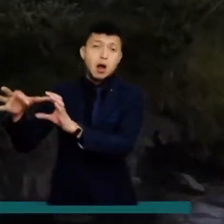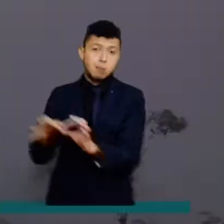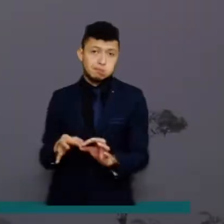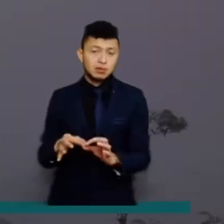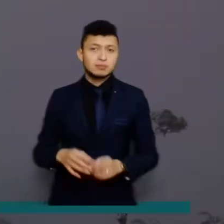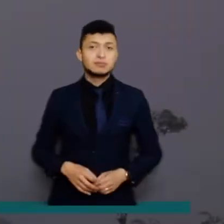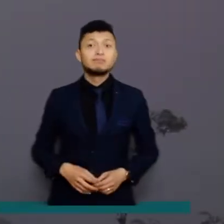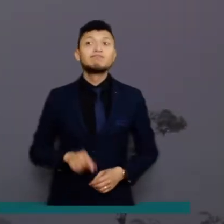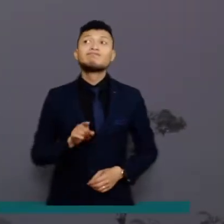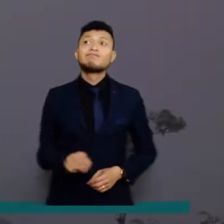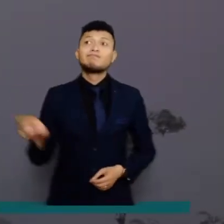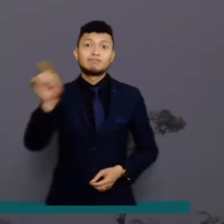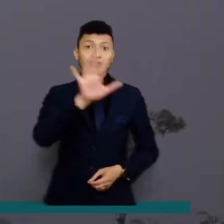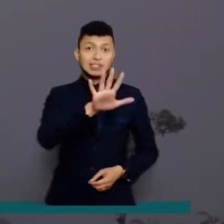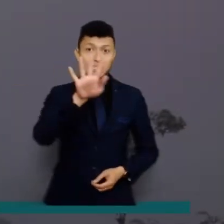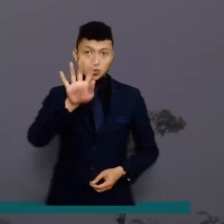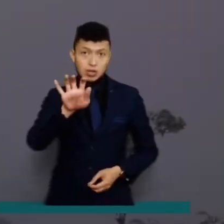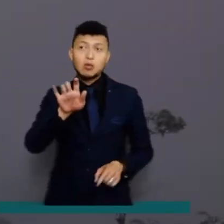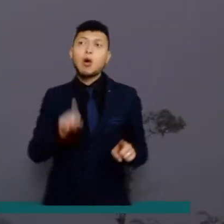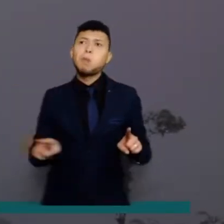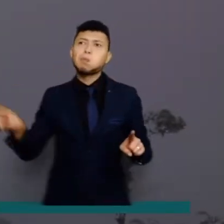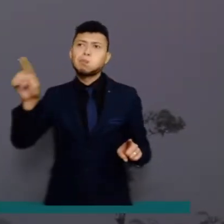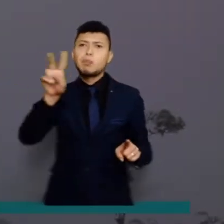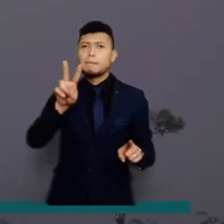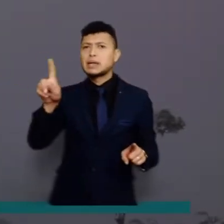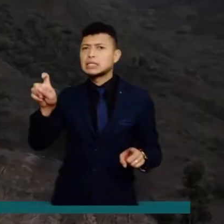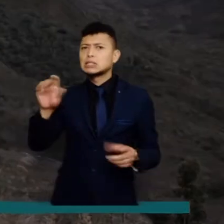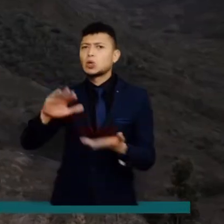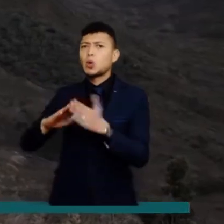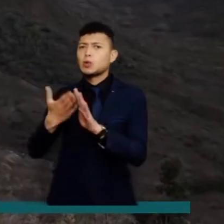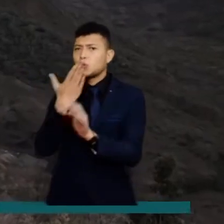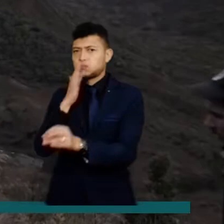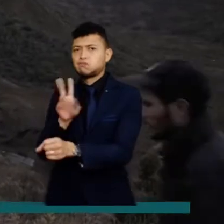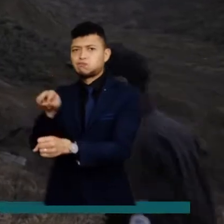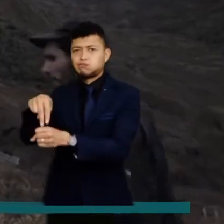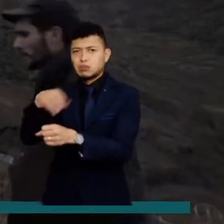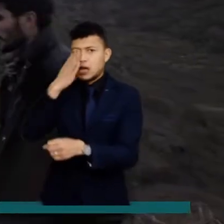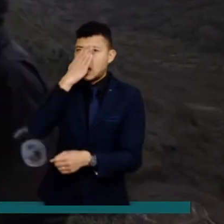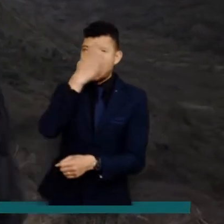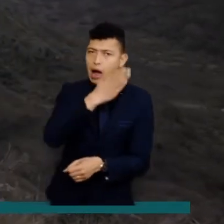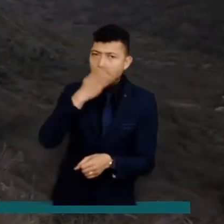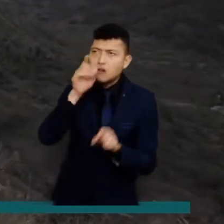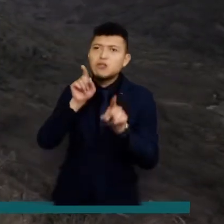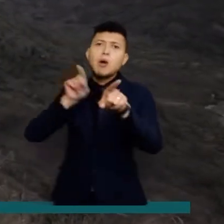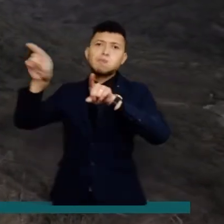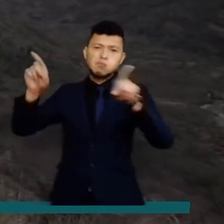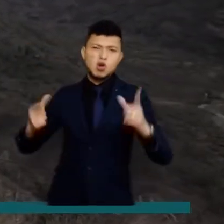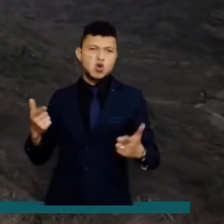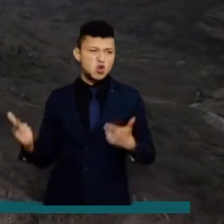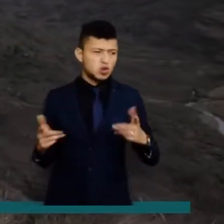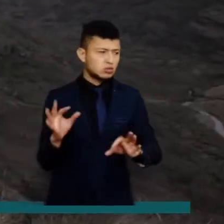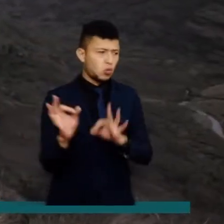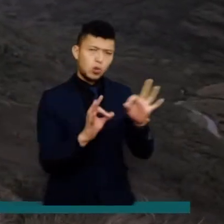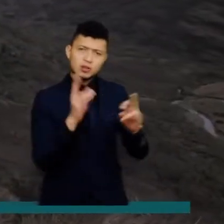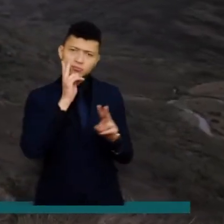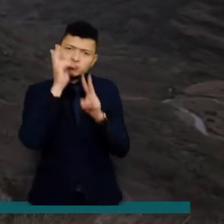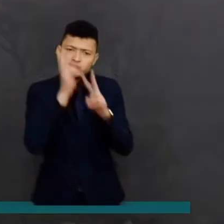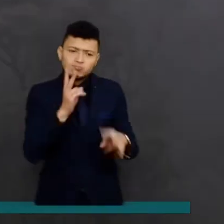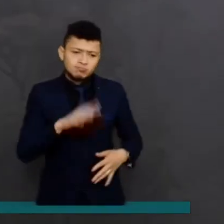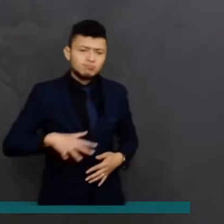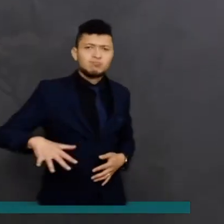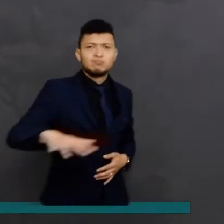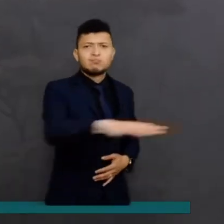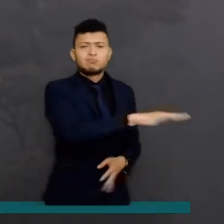naturales, 26 cuentan con la presencia de comunidades indígenas y afrodescendientes que luchan por el cuidado y